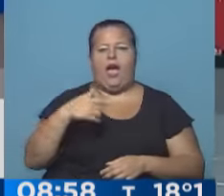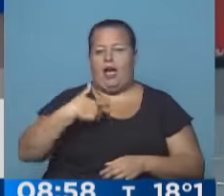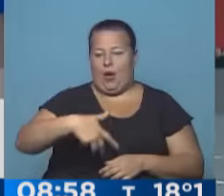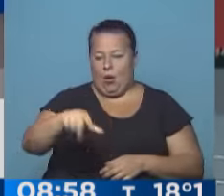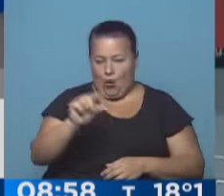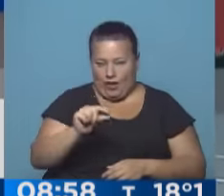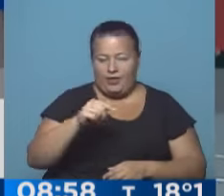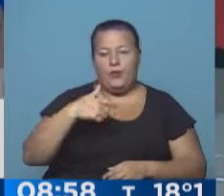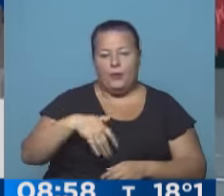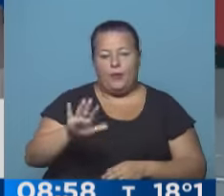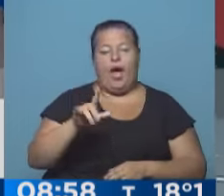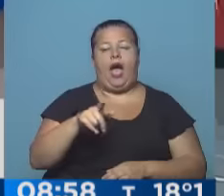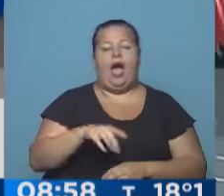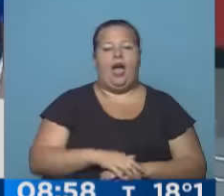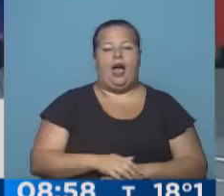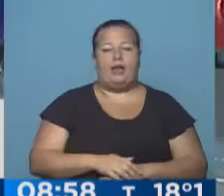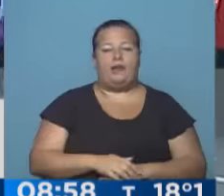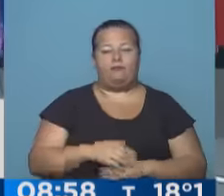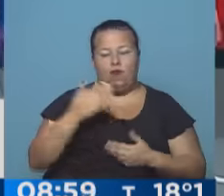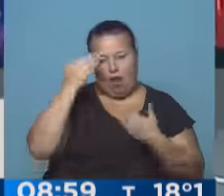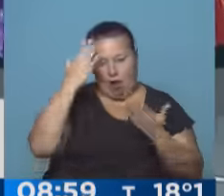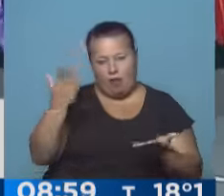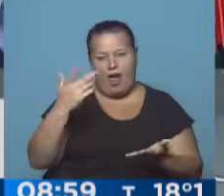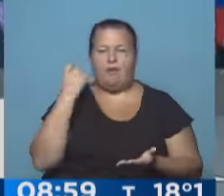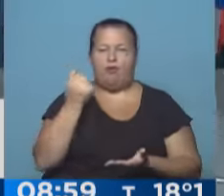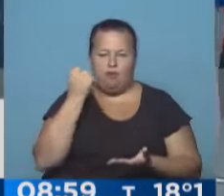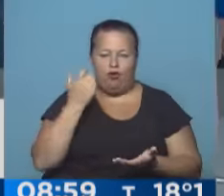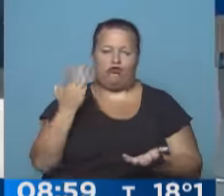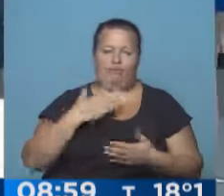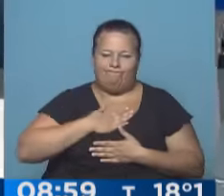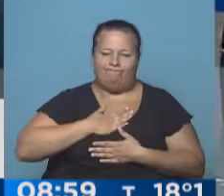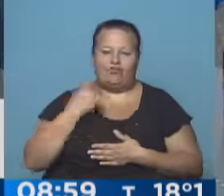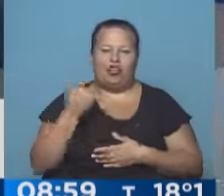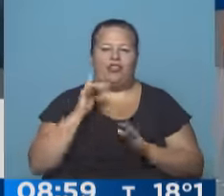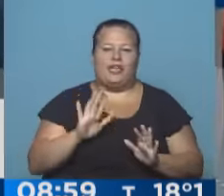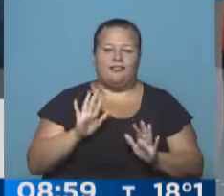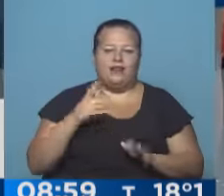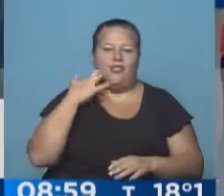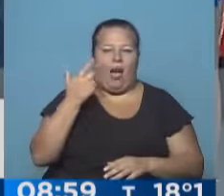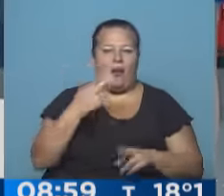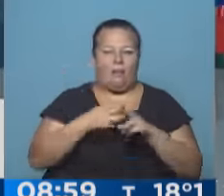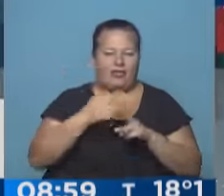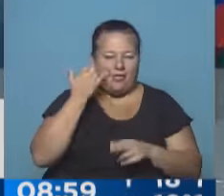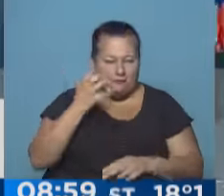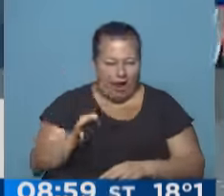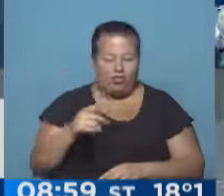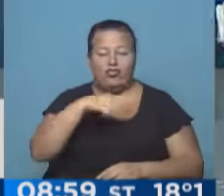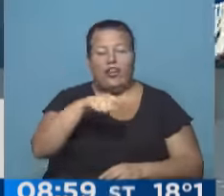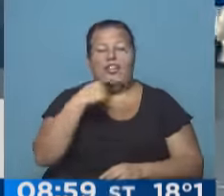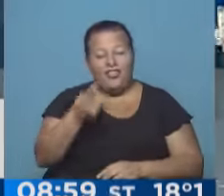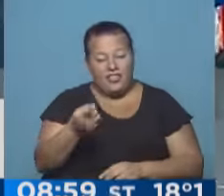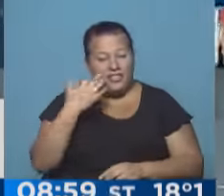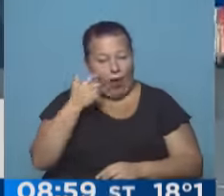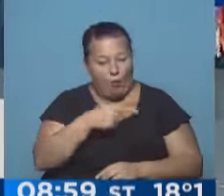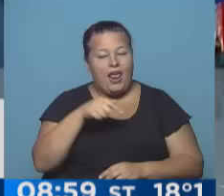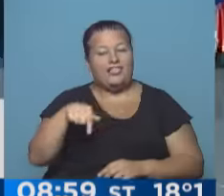nada más pasarán a realizar este hecho más que simbólico y tan sentido y tan esperado por parte de las abuelas de Plaza de Mayo, que dicen, recordemos,